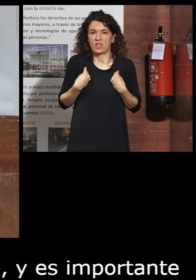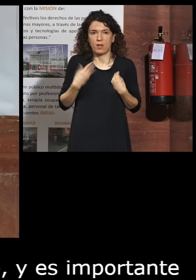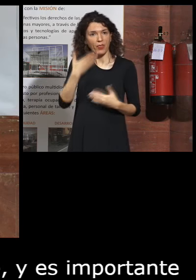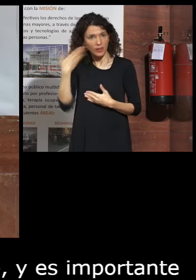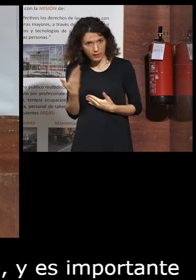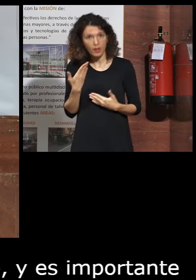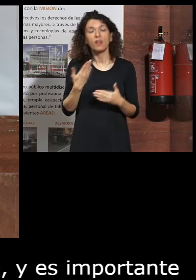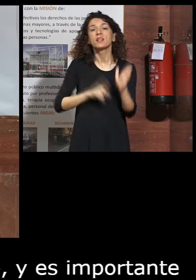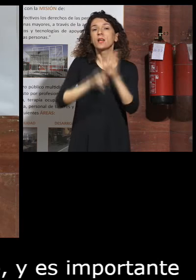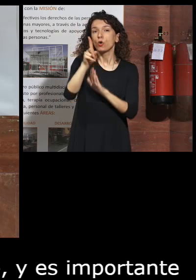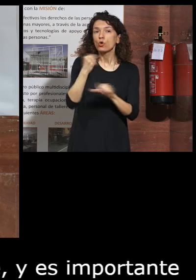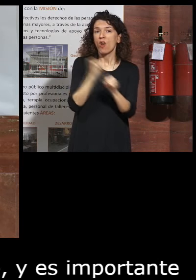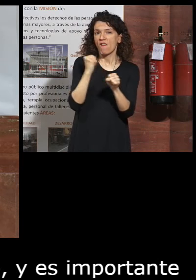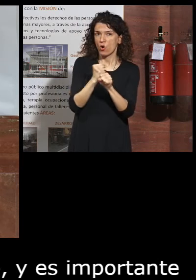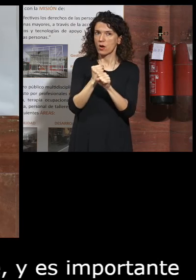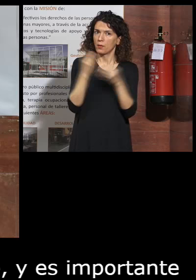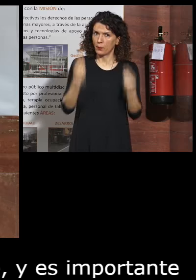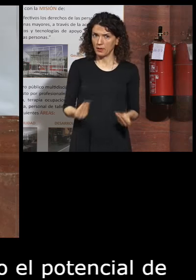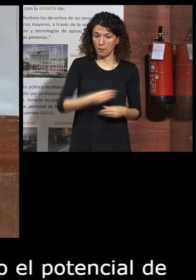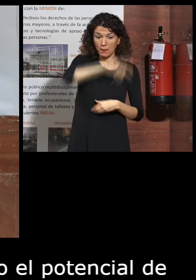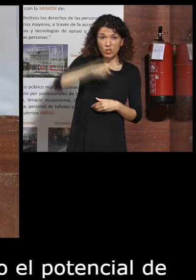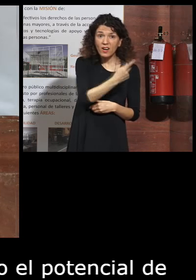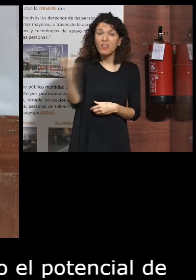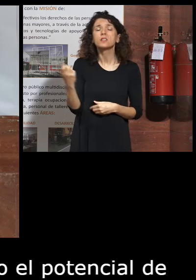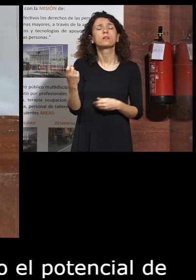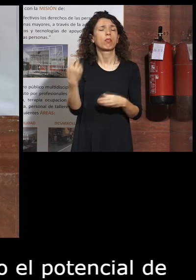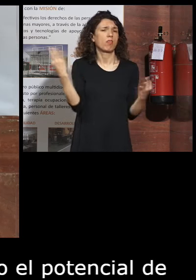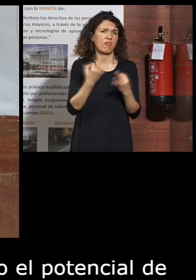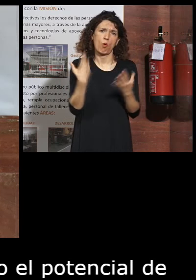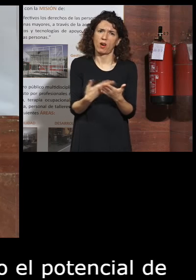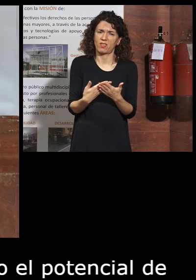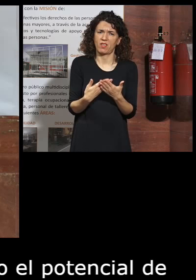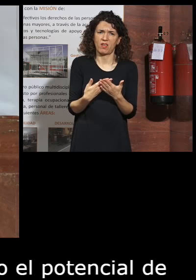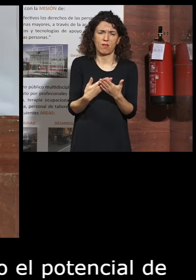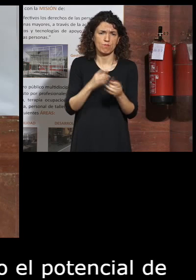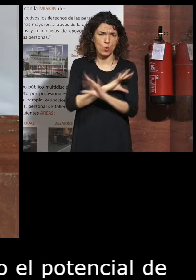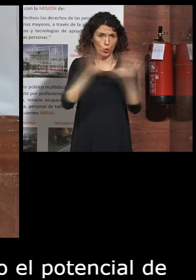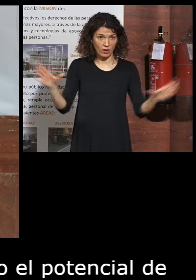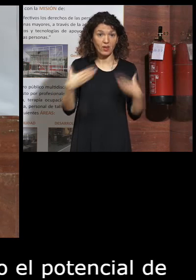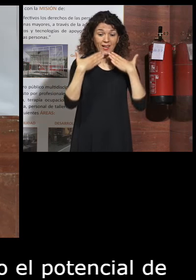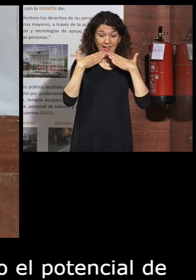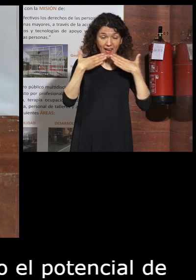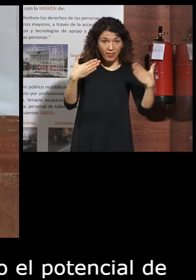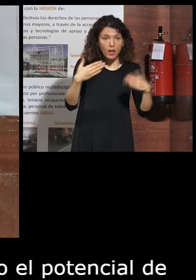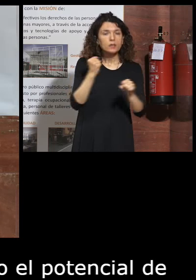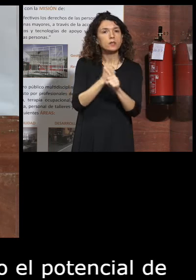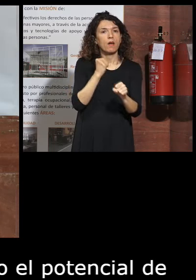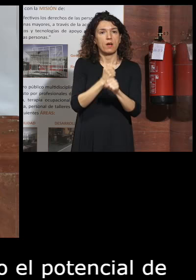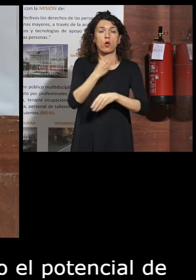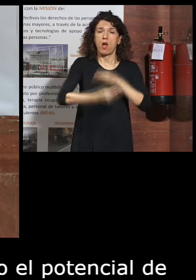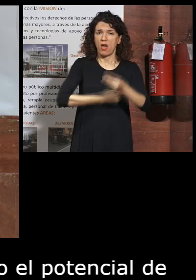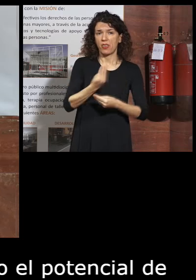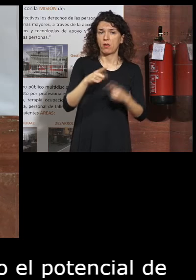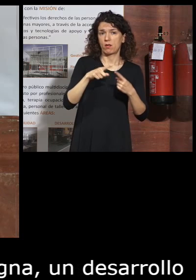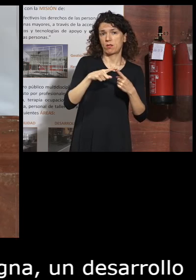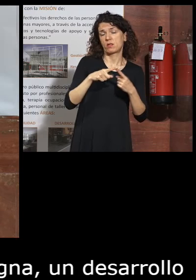y social adecuado para las personas que más lo necesitan. Por eso, quiero agradecer ese trabajo tan importante que realiza por una